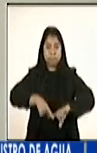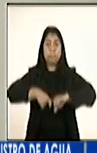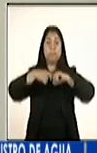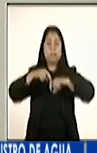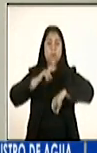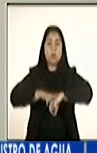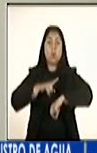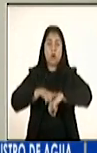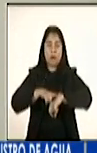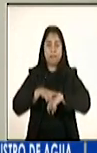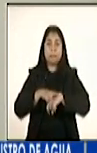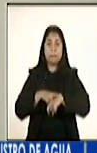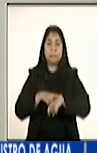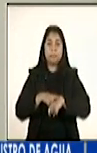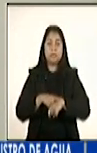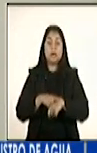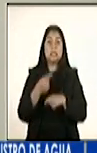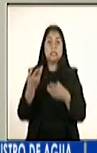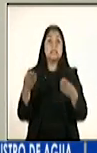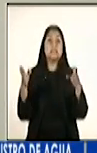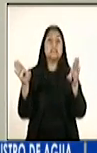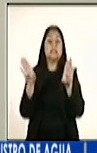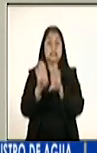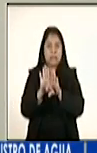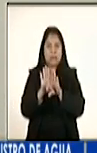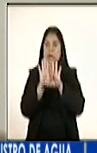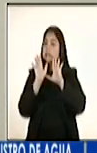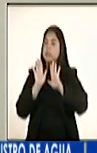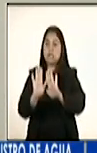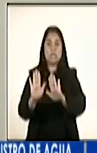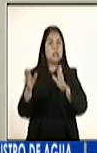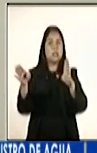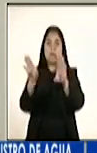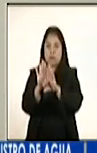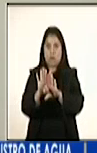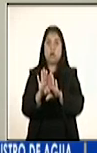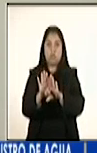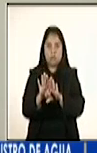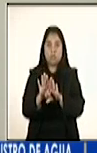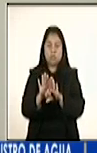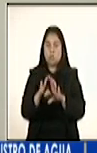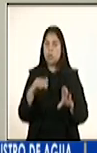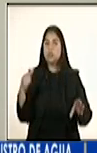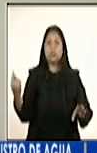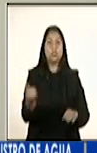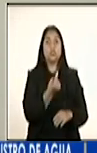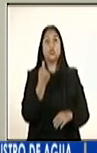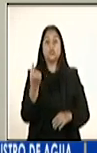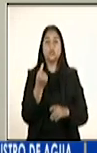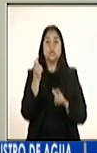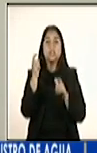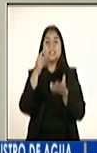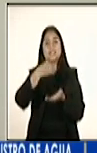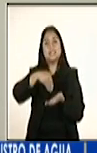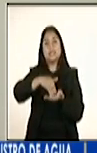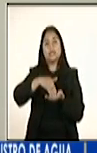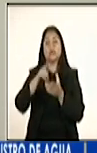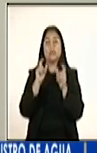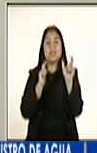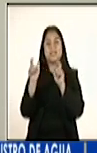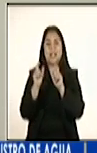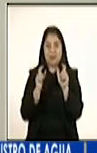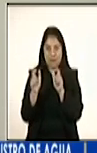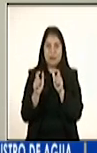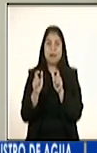horario es, se cierran y se mantienen cerrados, mejor dicho, todos los centros comerciales, afines o